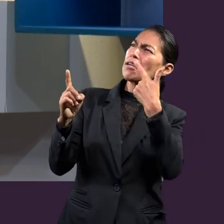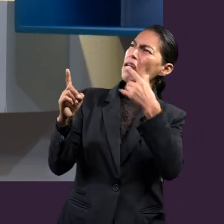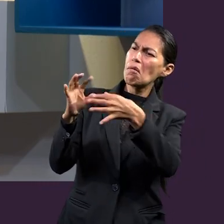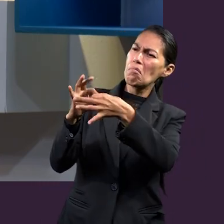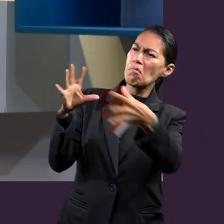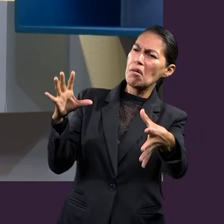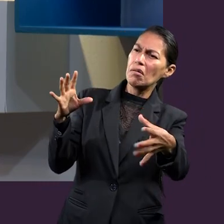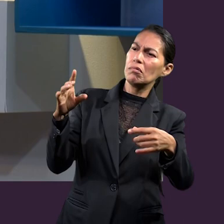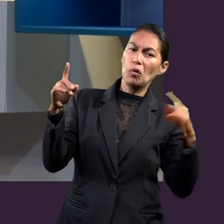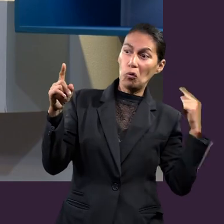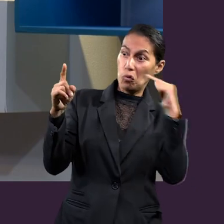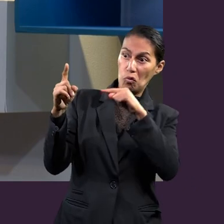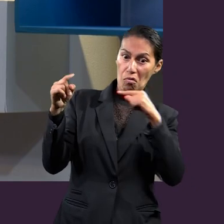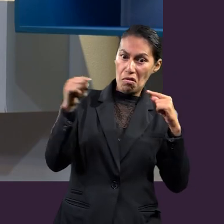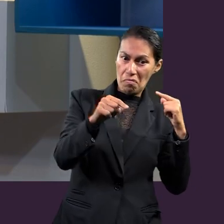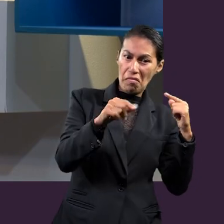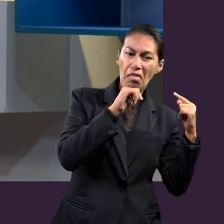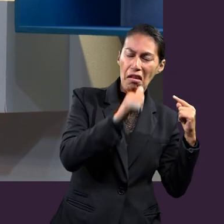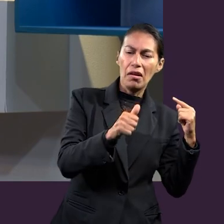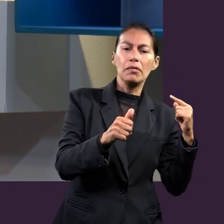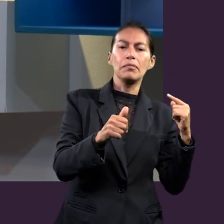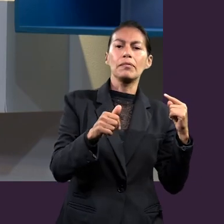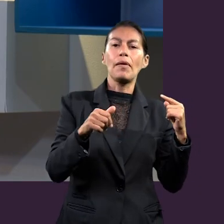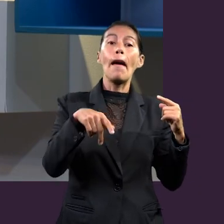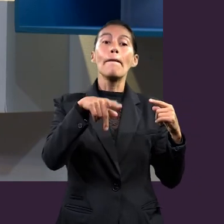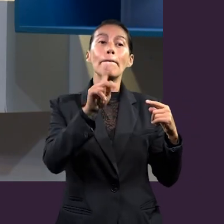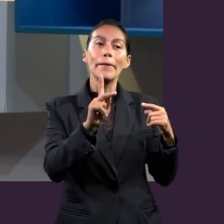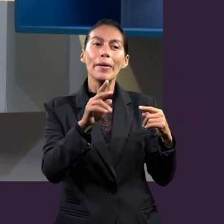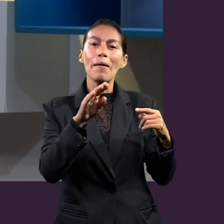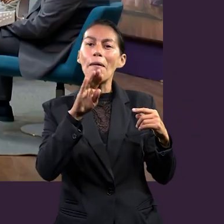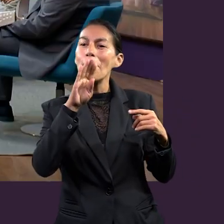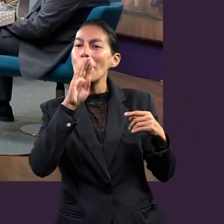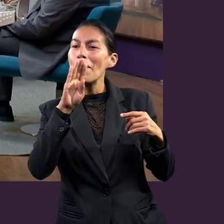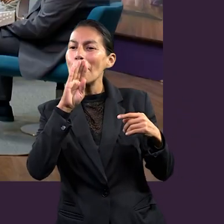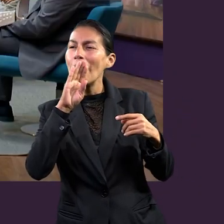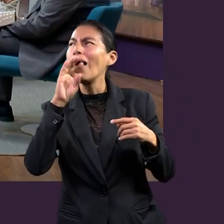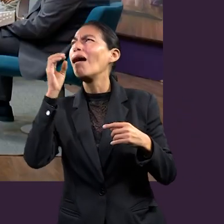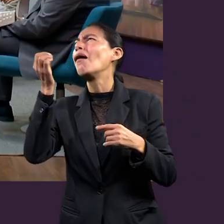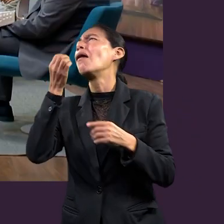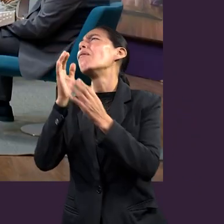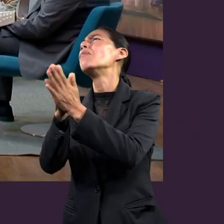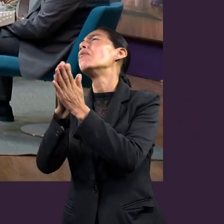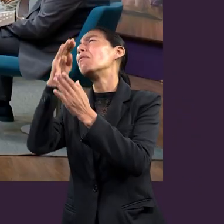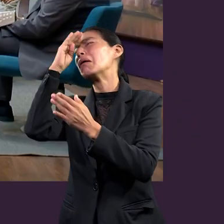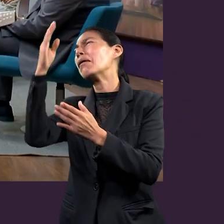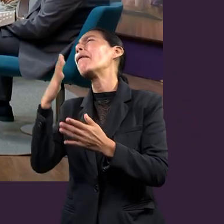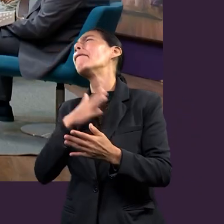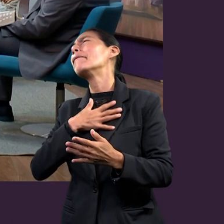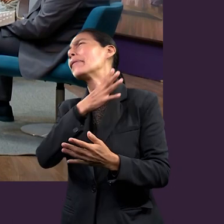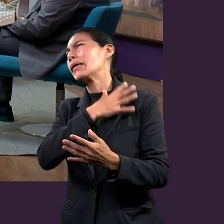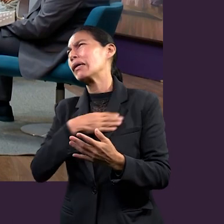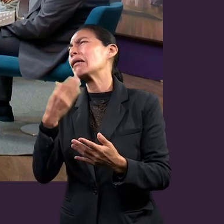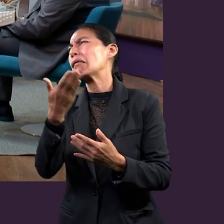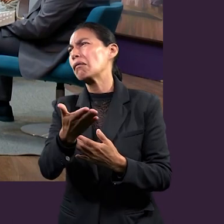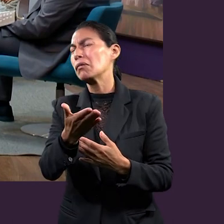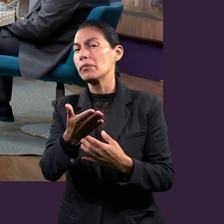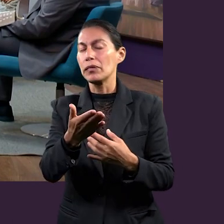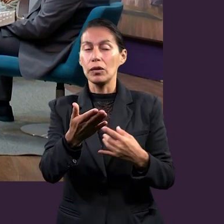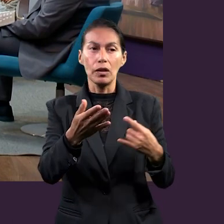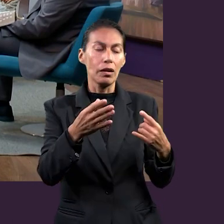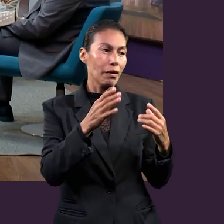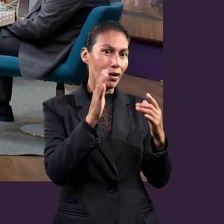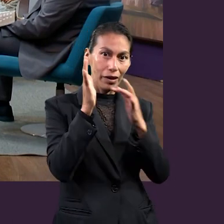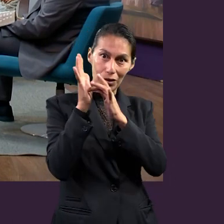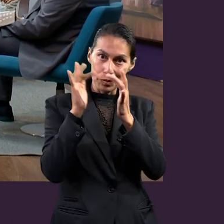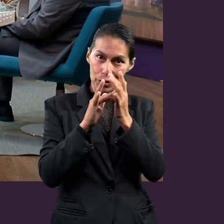la mamá de este muchacho está orando por él. Yo sé, dice Dios, pero estoy respondiendo una oración de alguien que me está pidiendo por él. Así